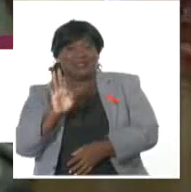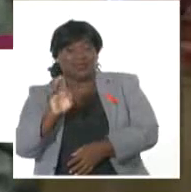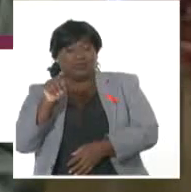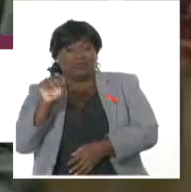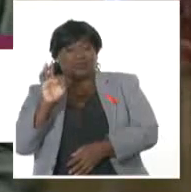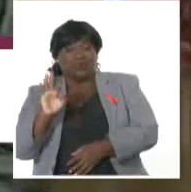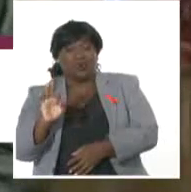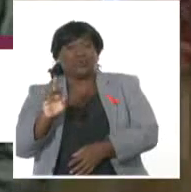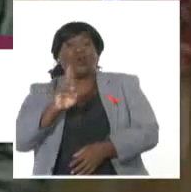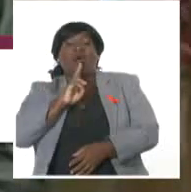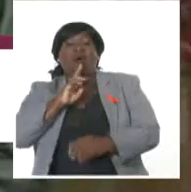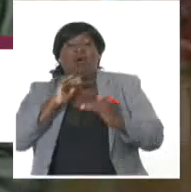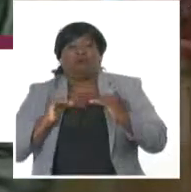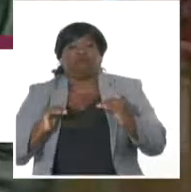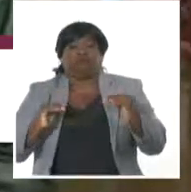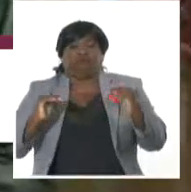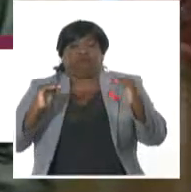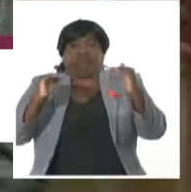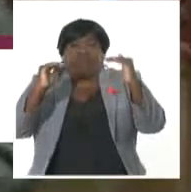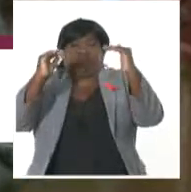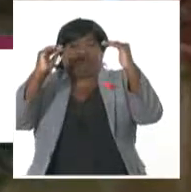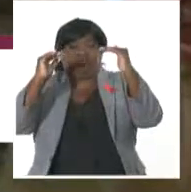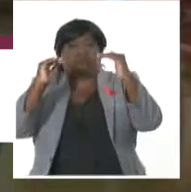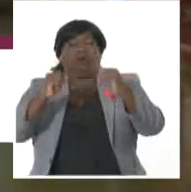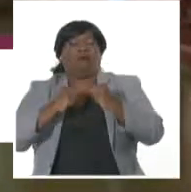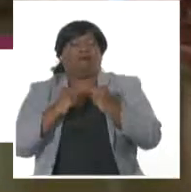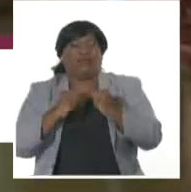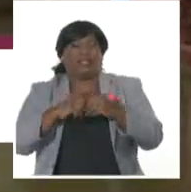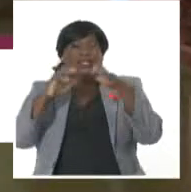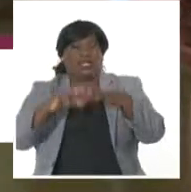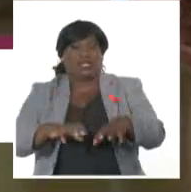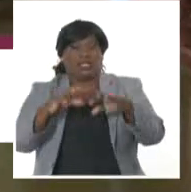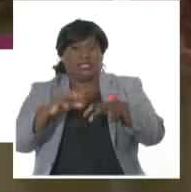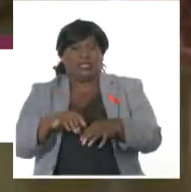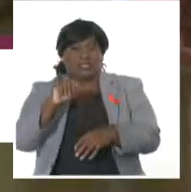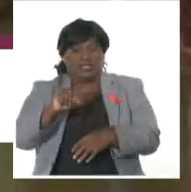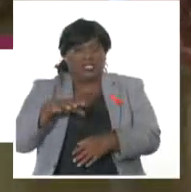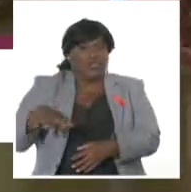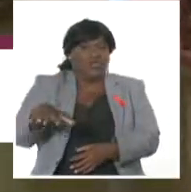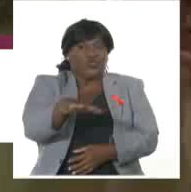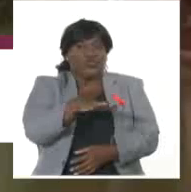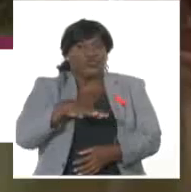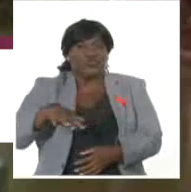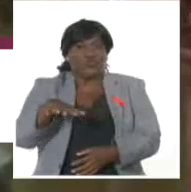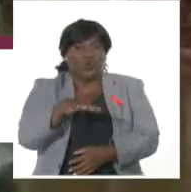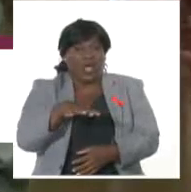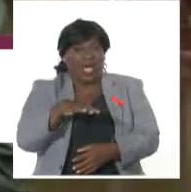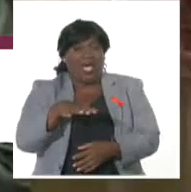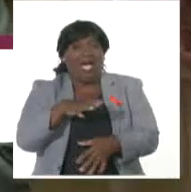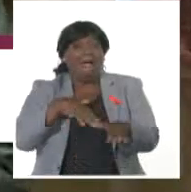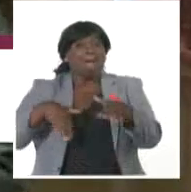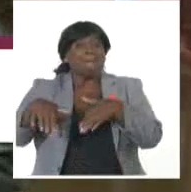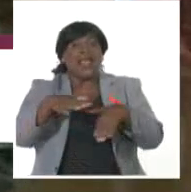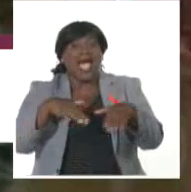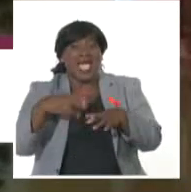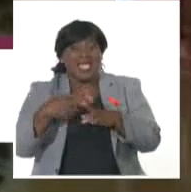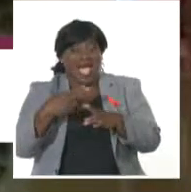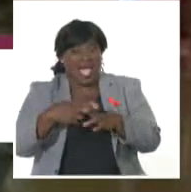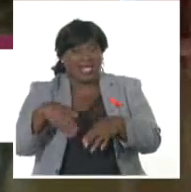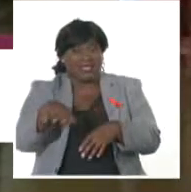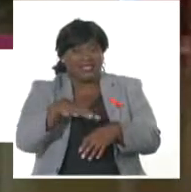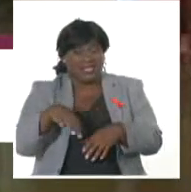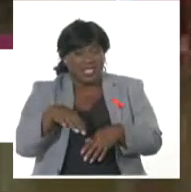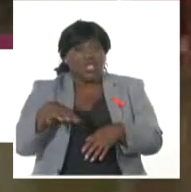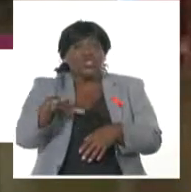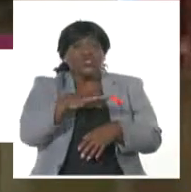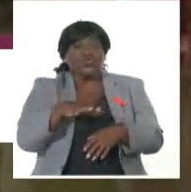milímetros de agua, y estamos en este momento desde la zona conocida como La Playa, una zona baja, sus